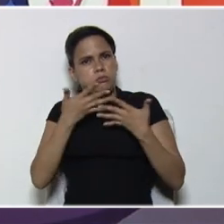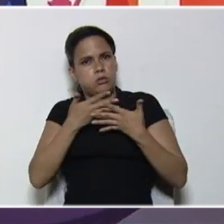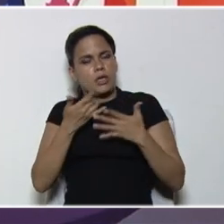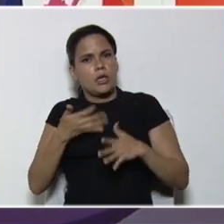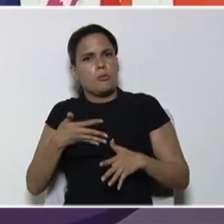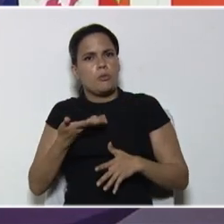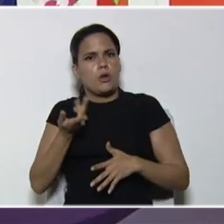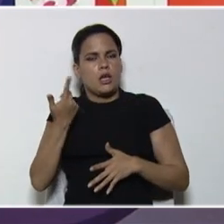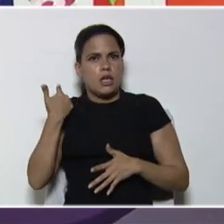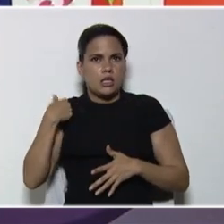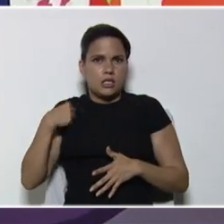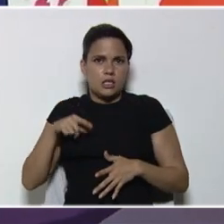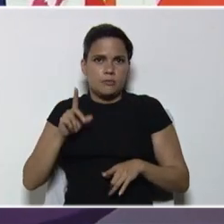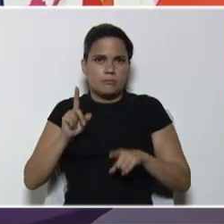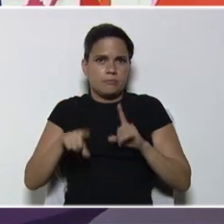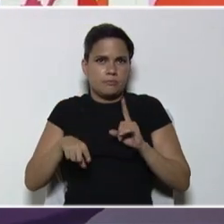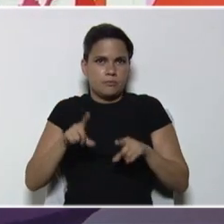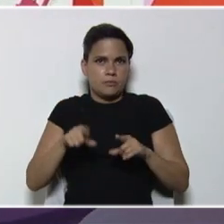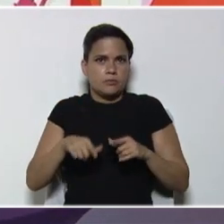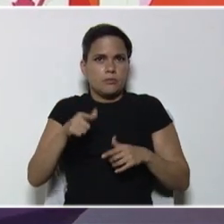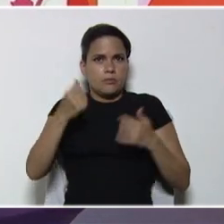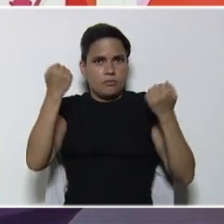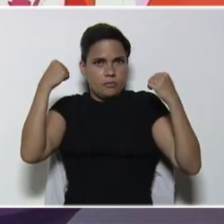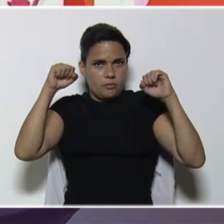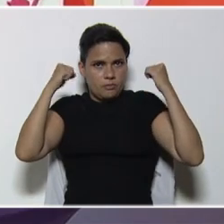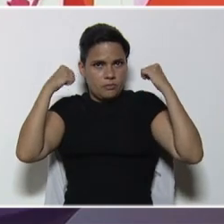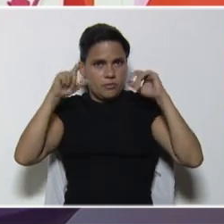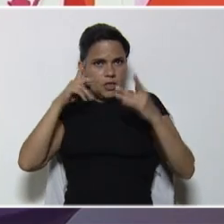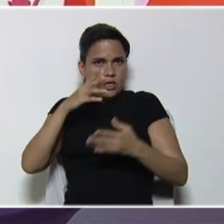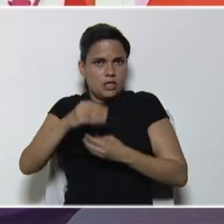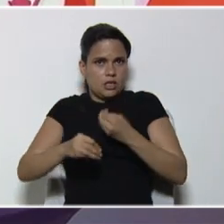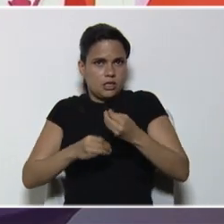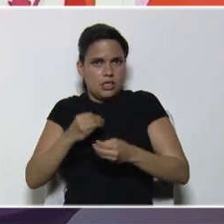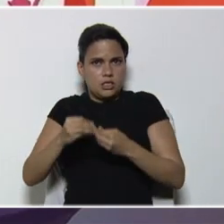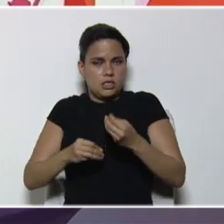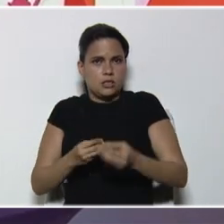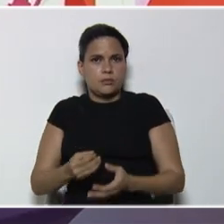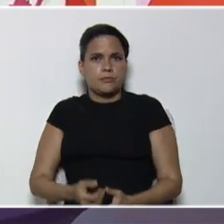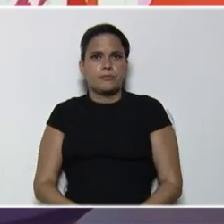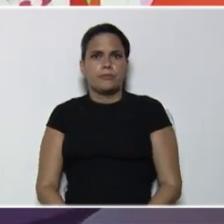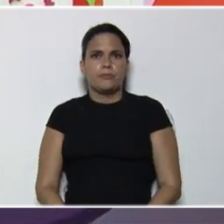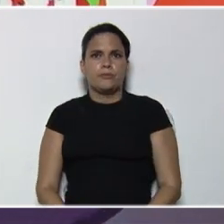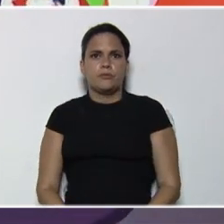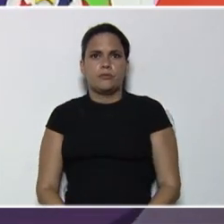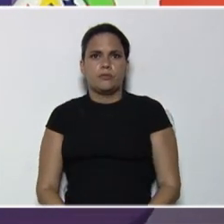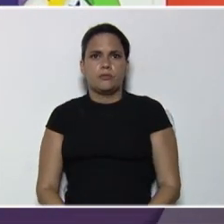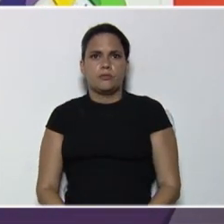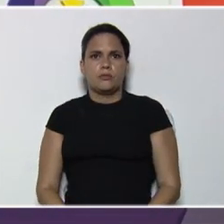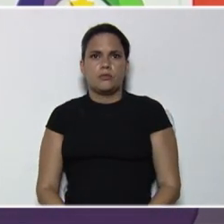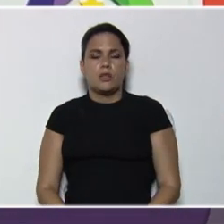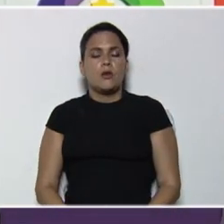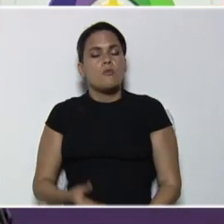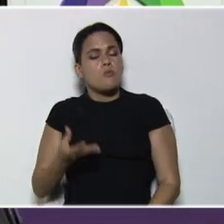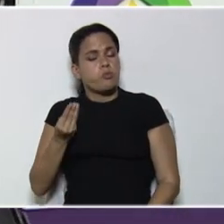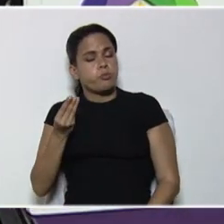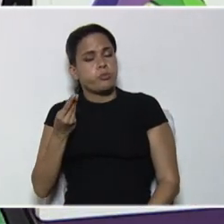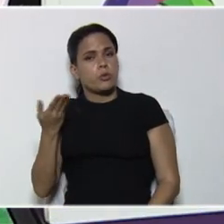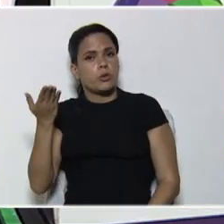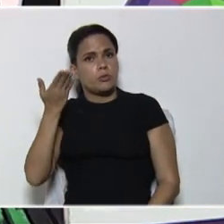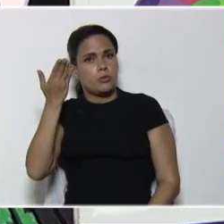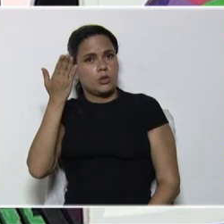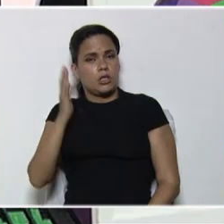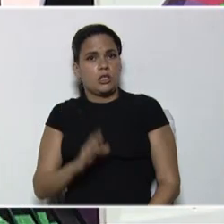pueda tener, en relación, a ese ejercicio, que él está realizando, en un momento determinado, es muy importante,